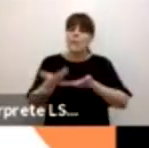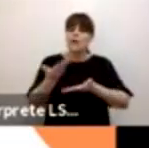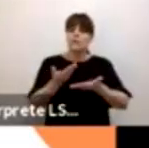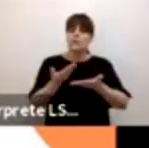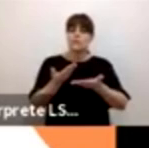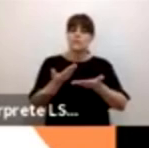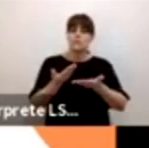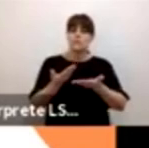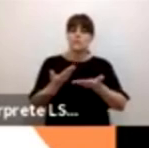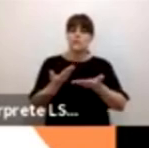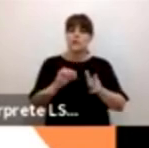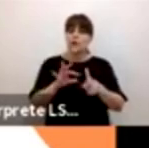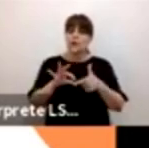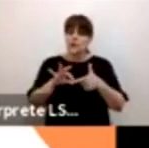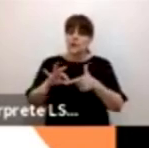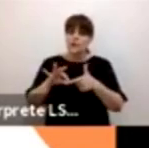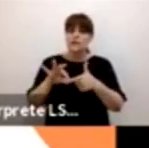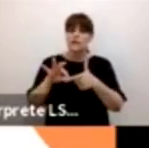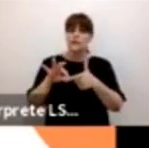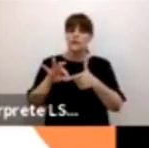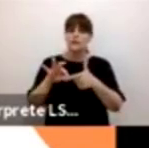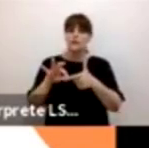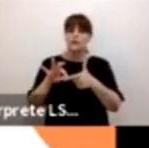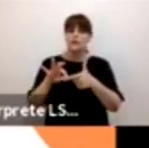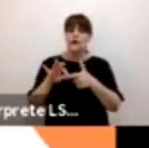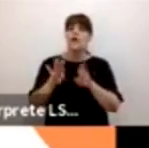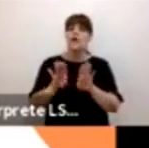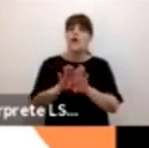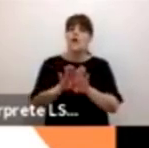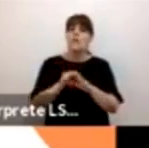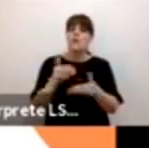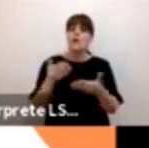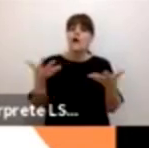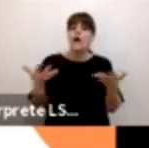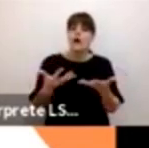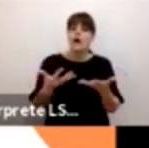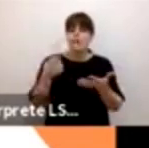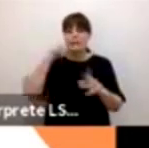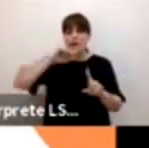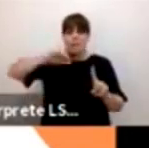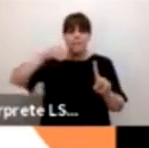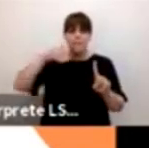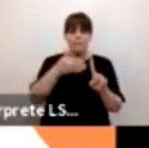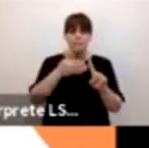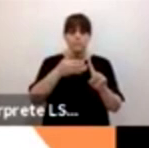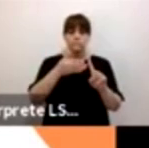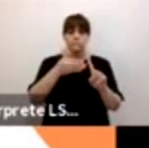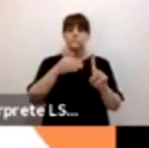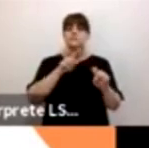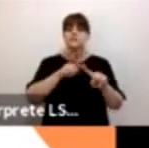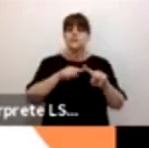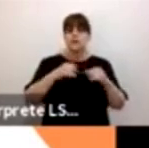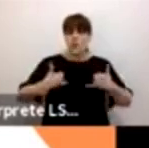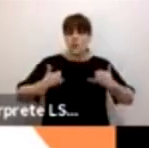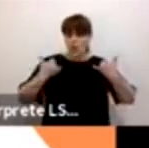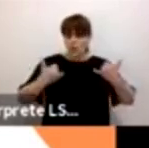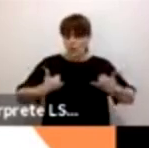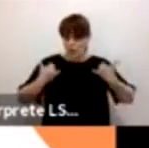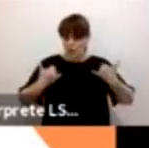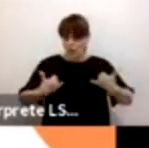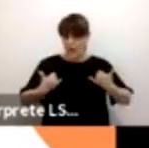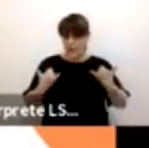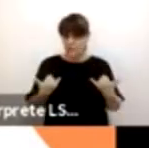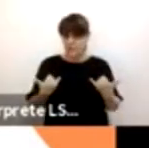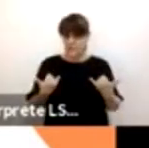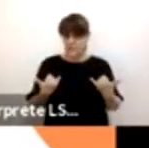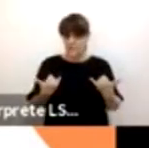guía metodológica realizada o enfocada para las poblaciones jóvenes y no necesariamente para